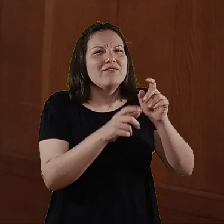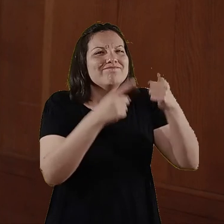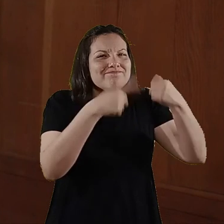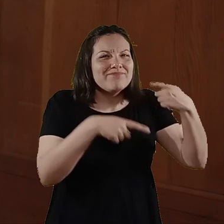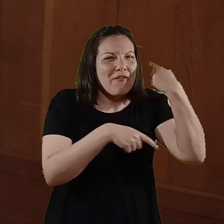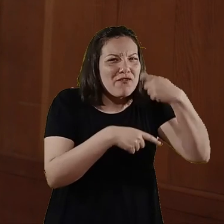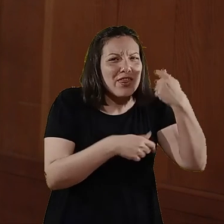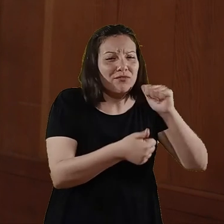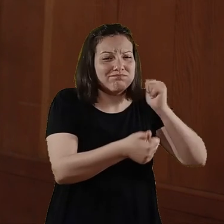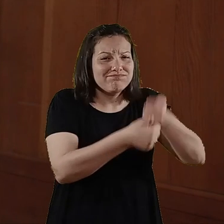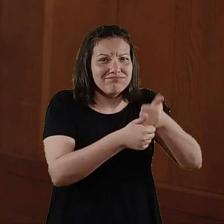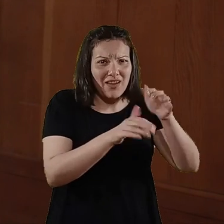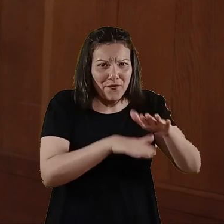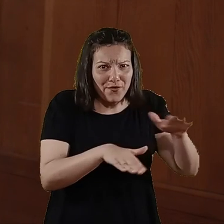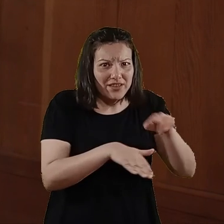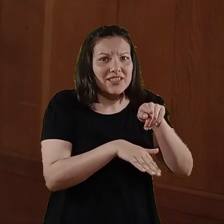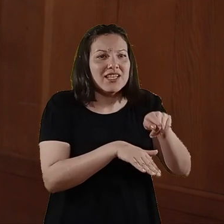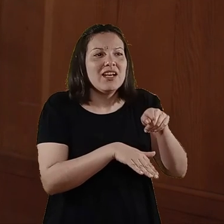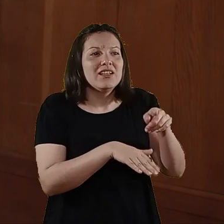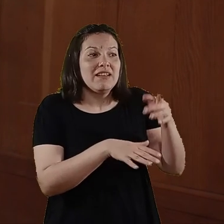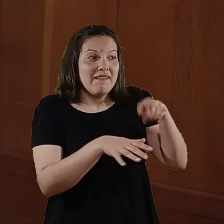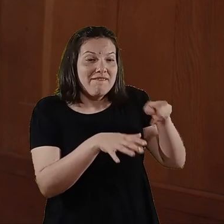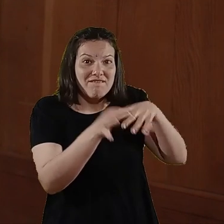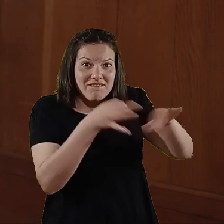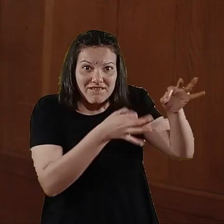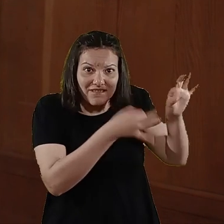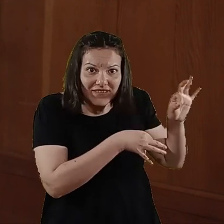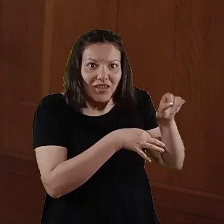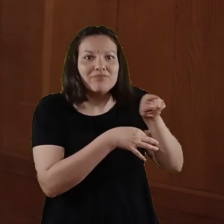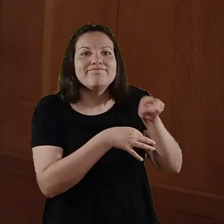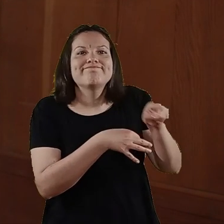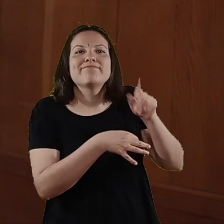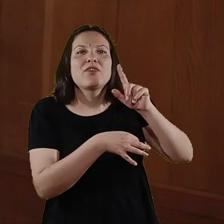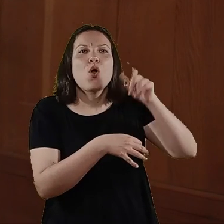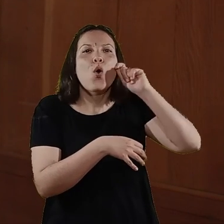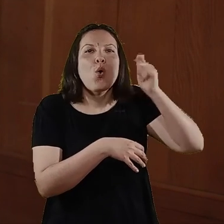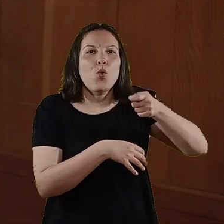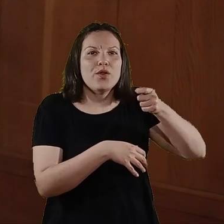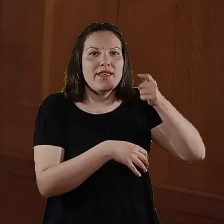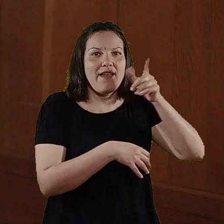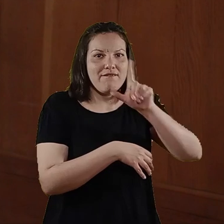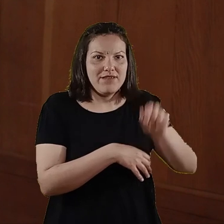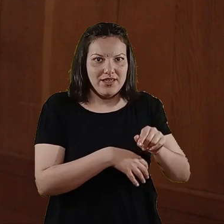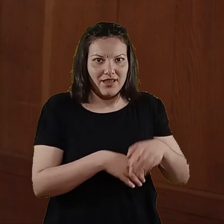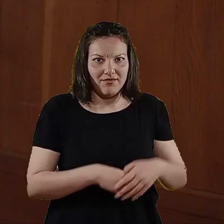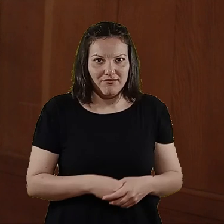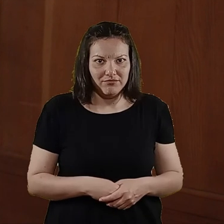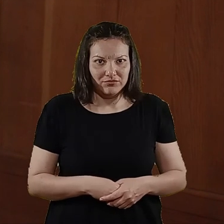contenido de abuso sexual en infancia tiene que ver con la justicia federal.